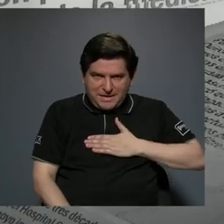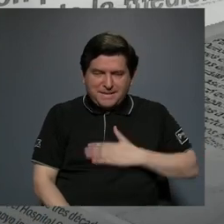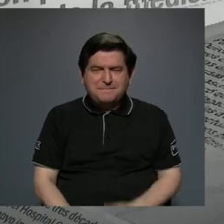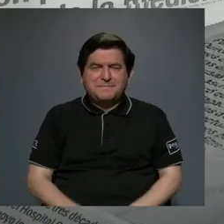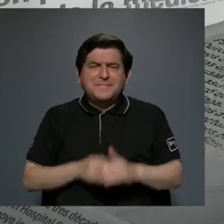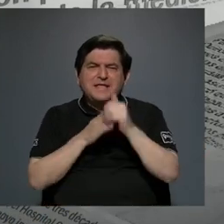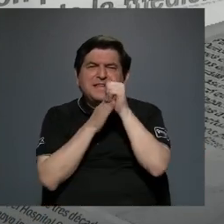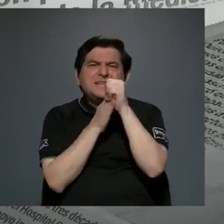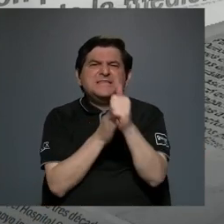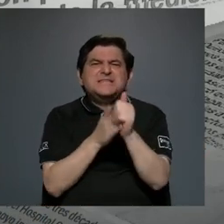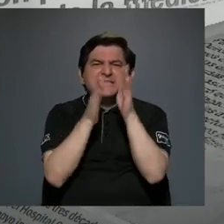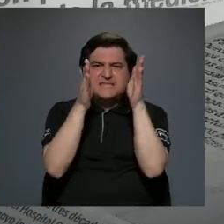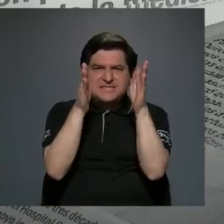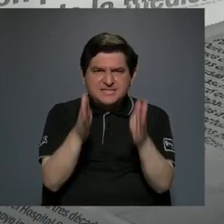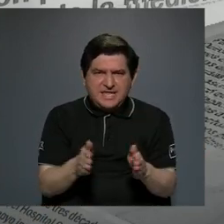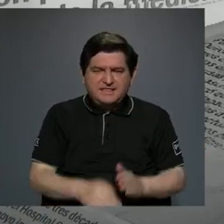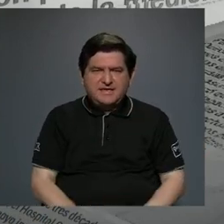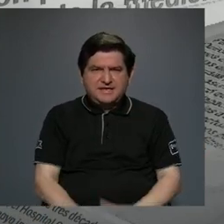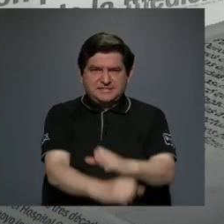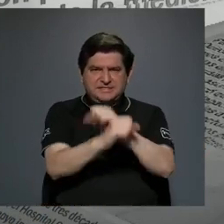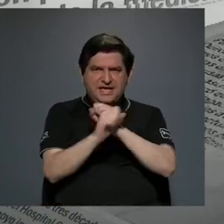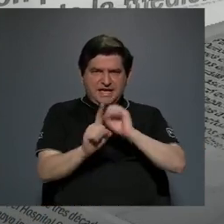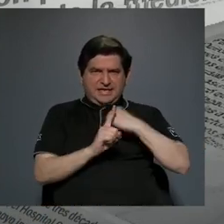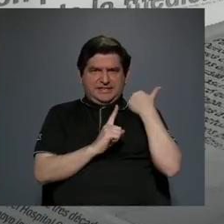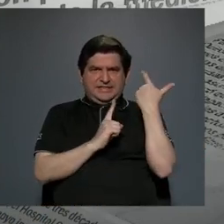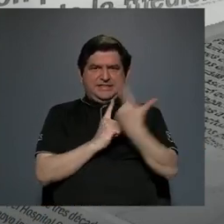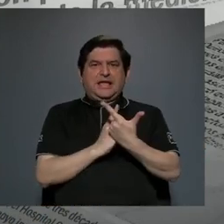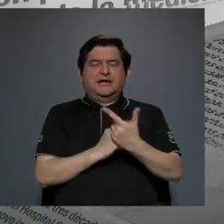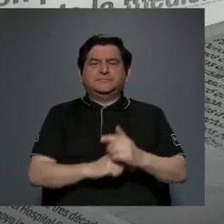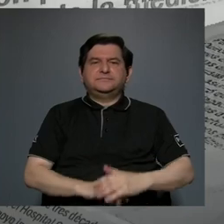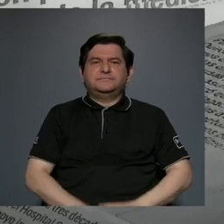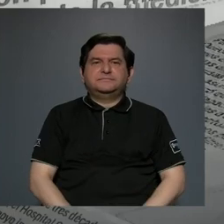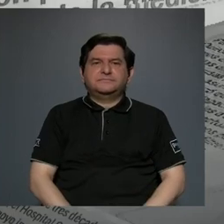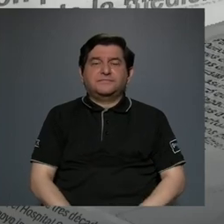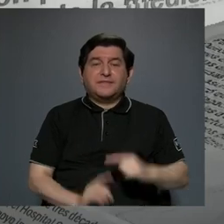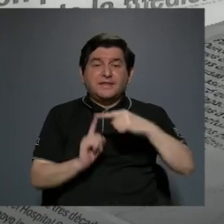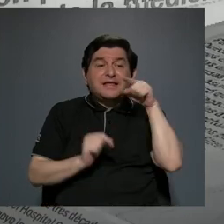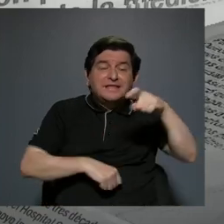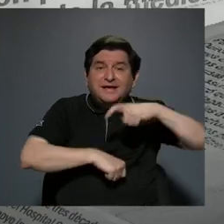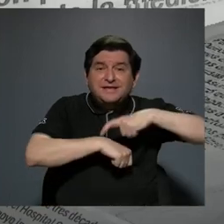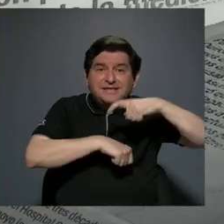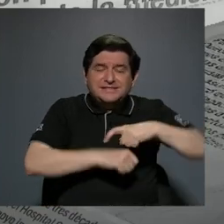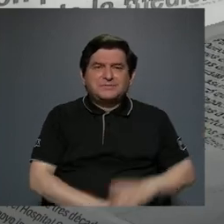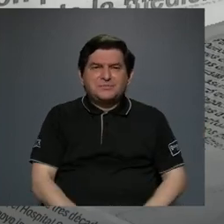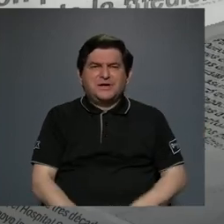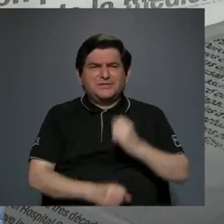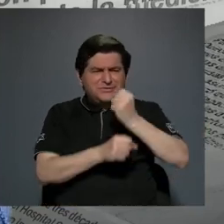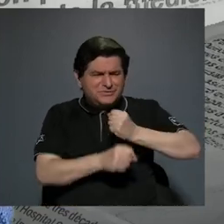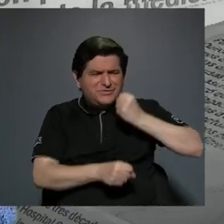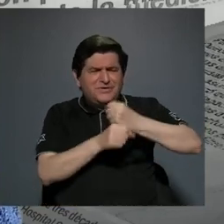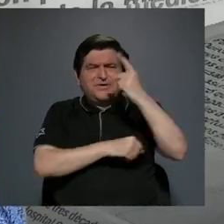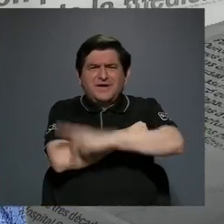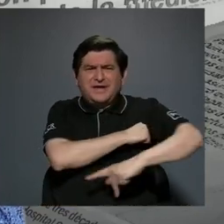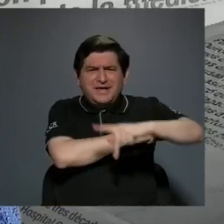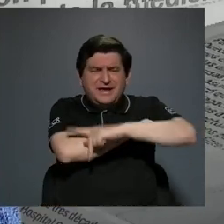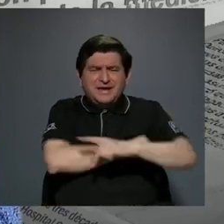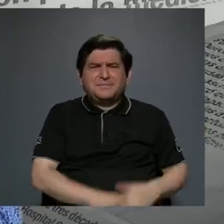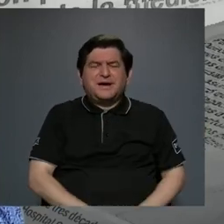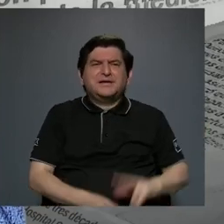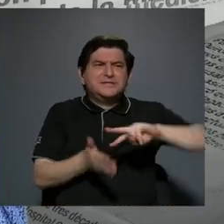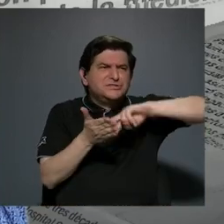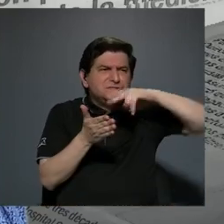precursores de las garantías sociales. A partir de ahí se viene forjando en el país todo un